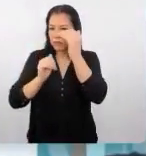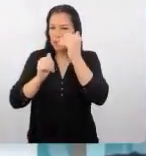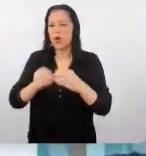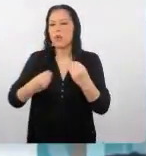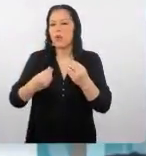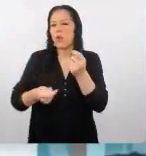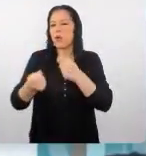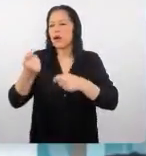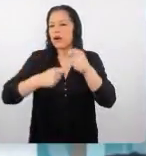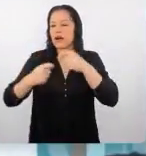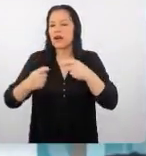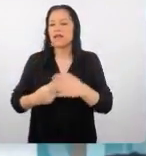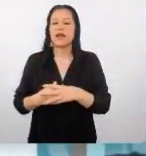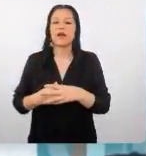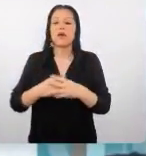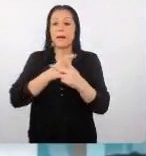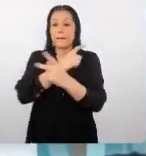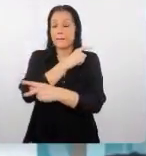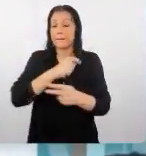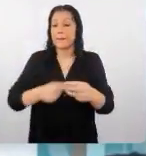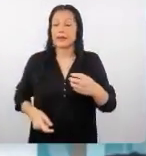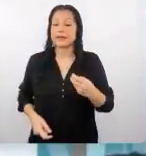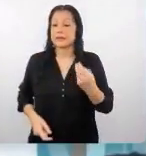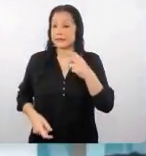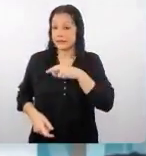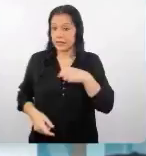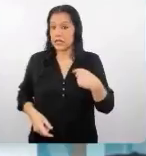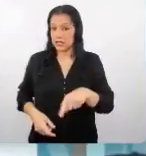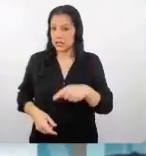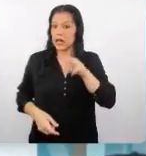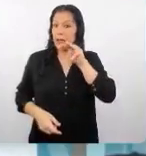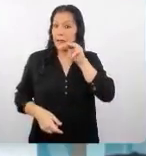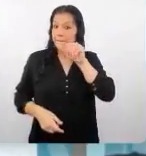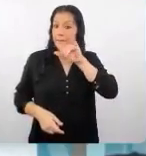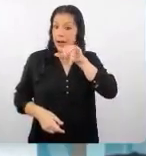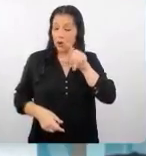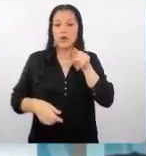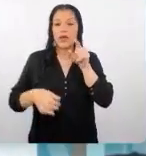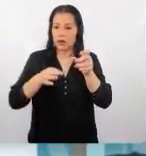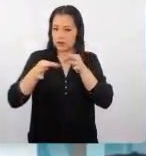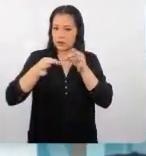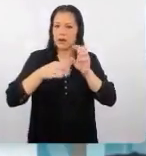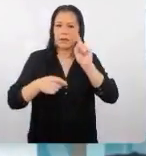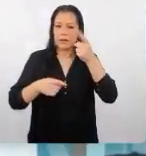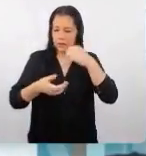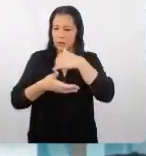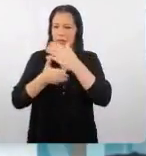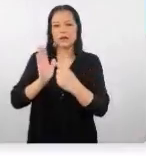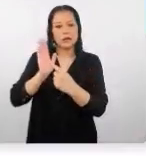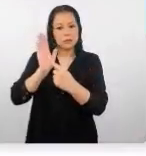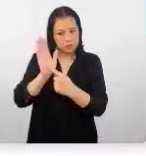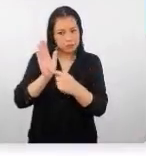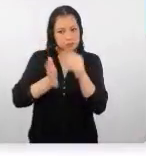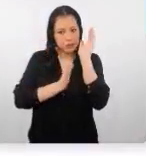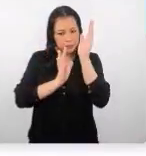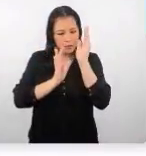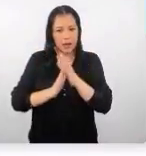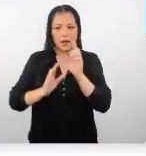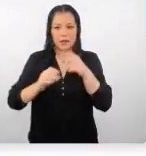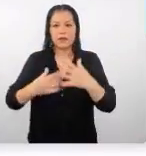negocios con el mercado chino. Maju ya nos ha dado una primera presentación de este